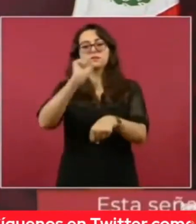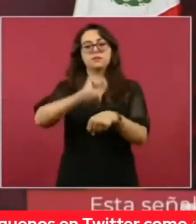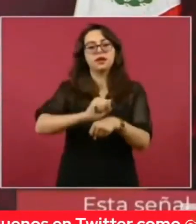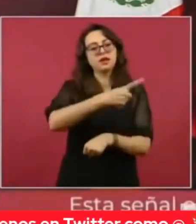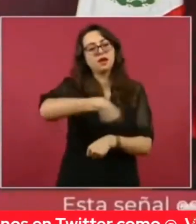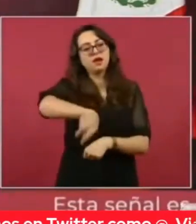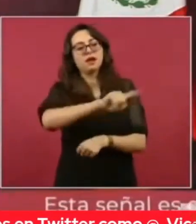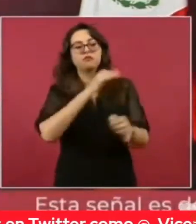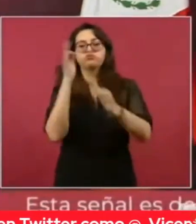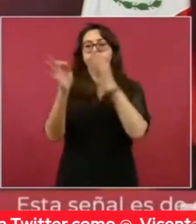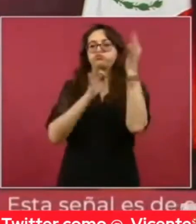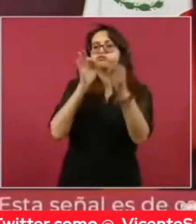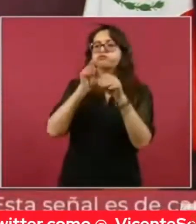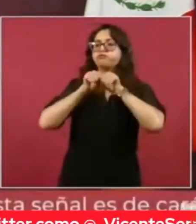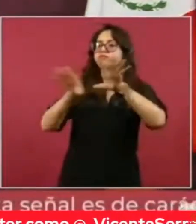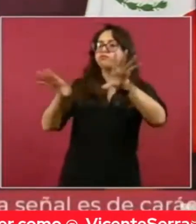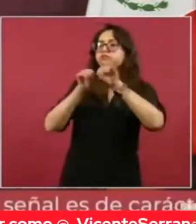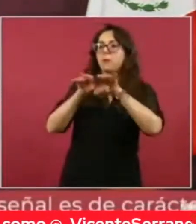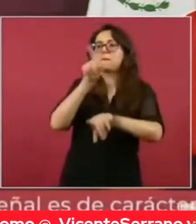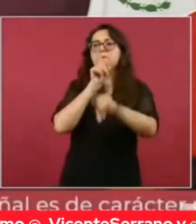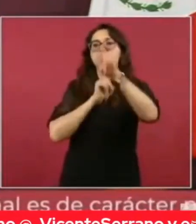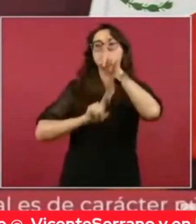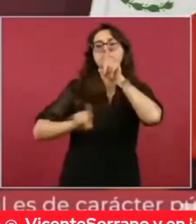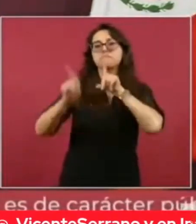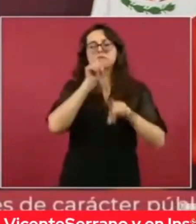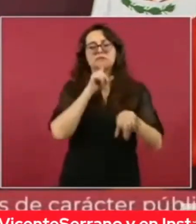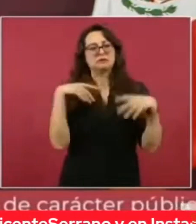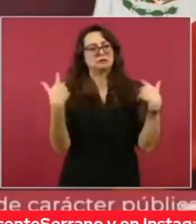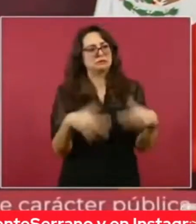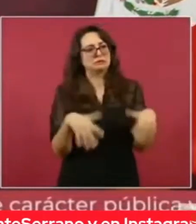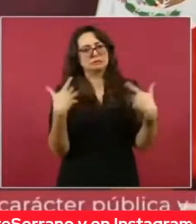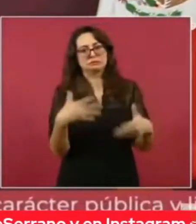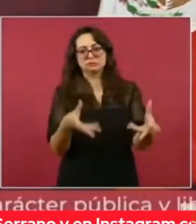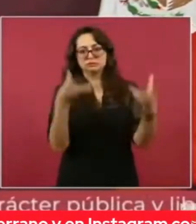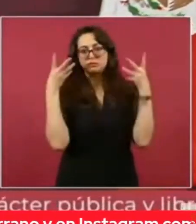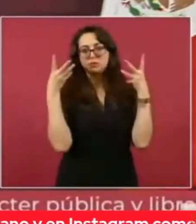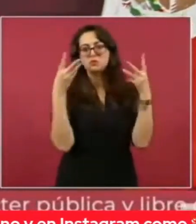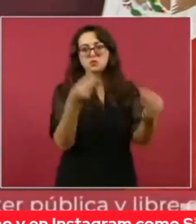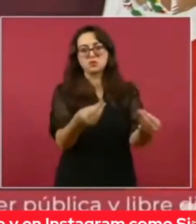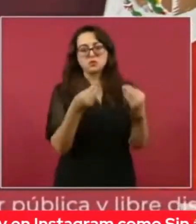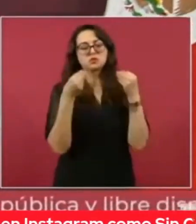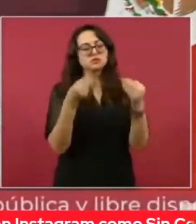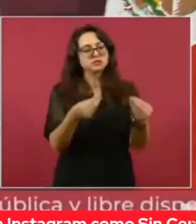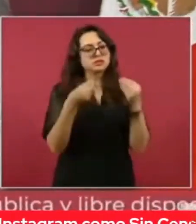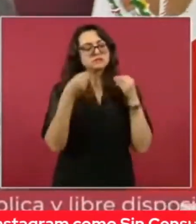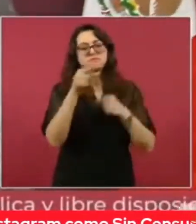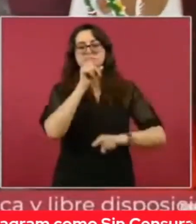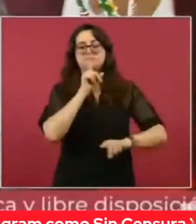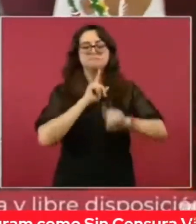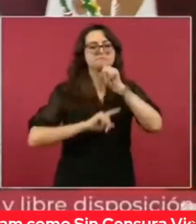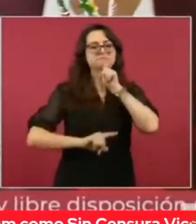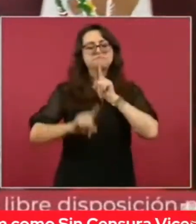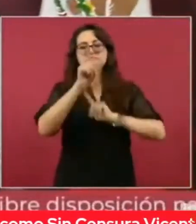que cada vez son más las mentiras, llueven mentiras,